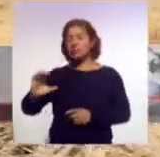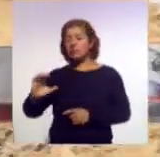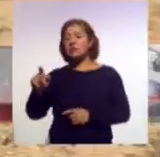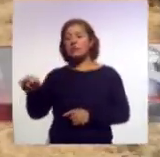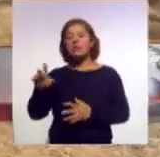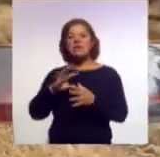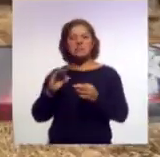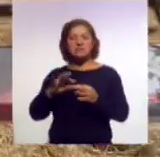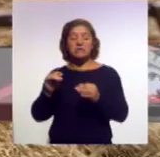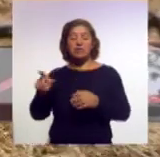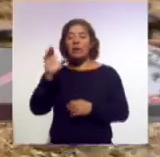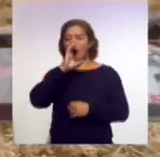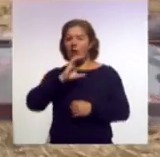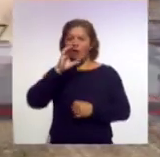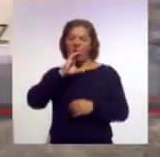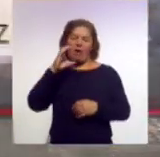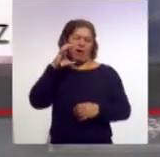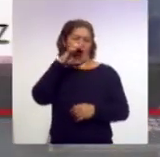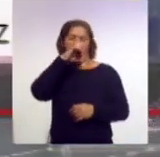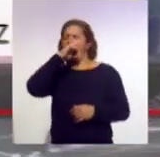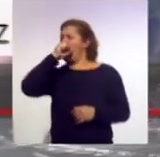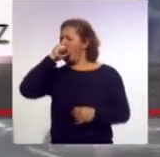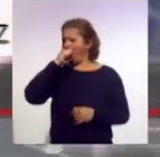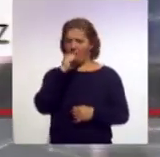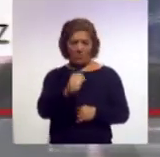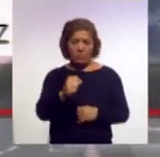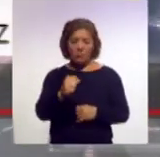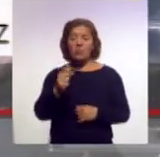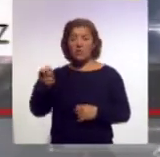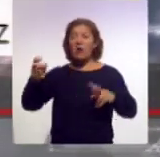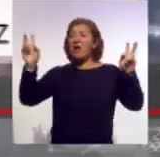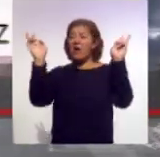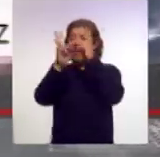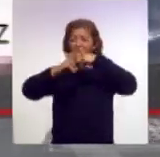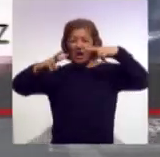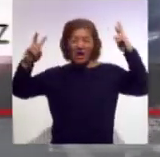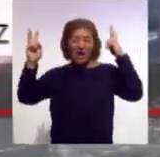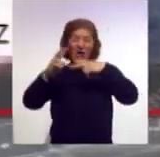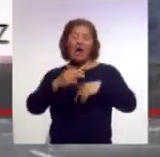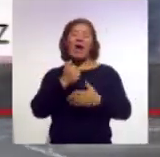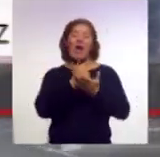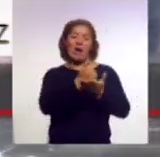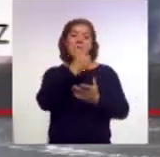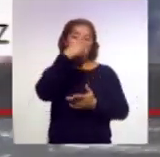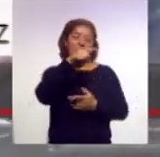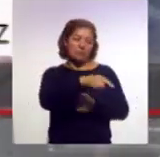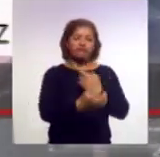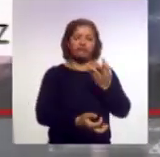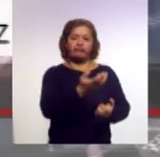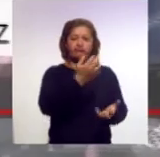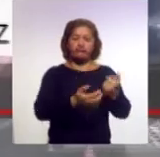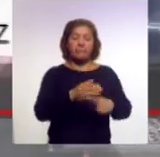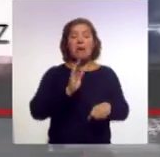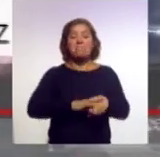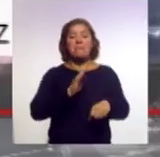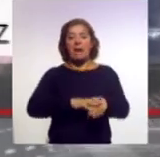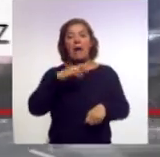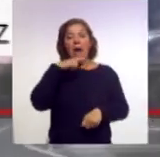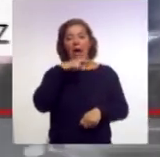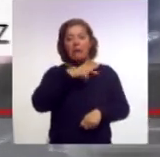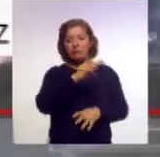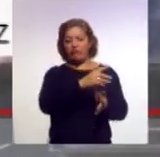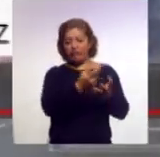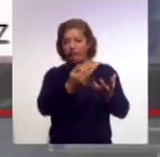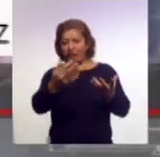las altas temperaturas, la hierba crecida y las rachas de viento favorecen que las quemas agrícolas se propaguen más rápido por lo que